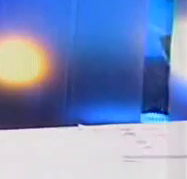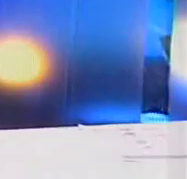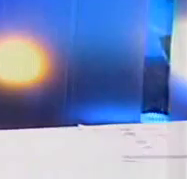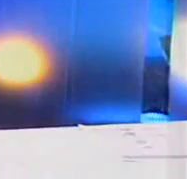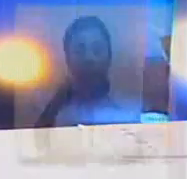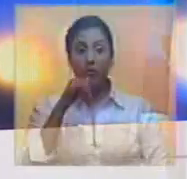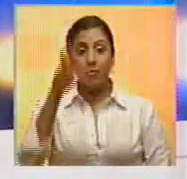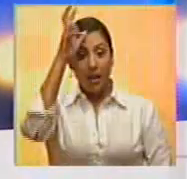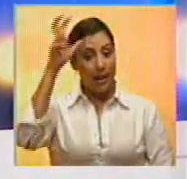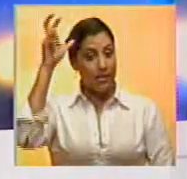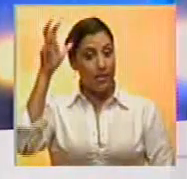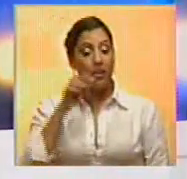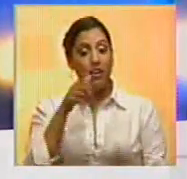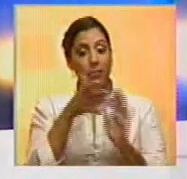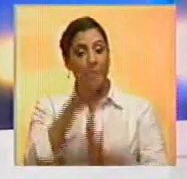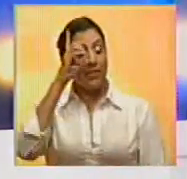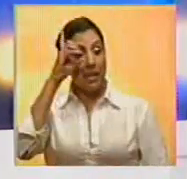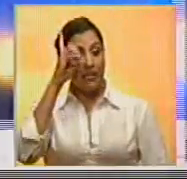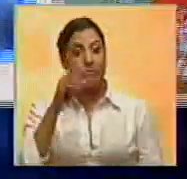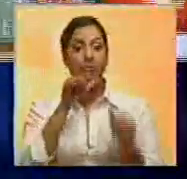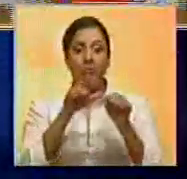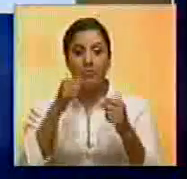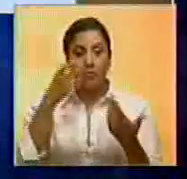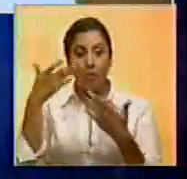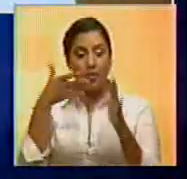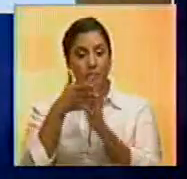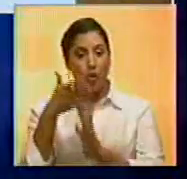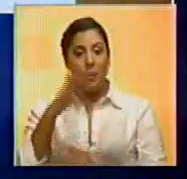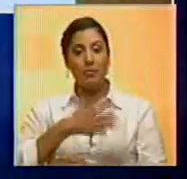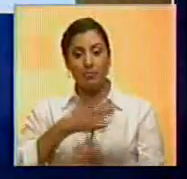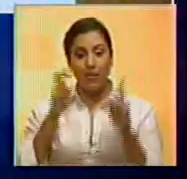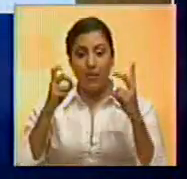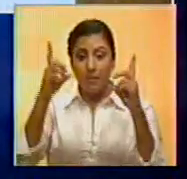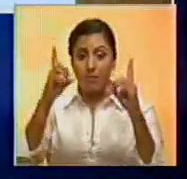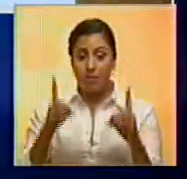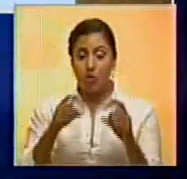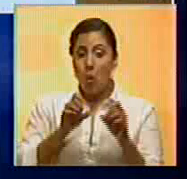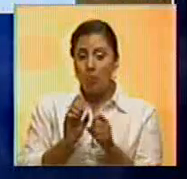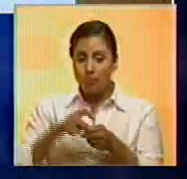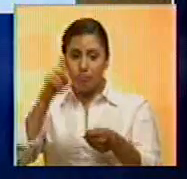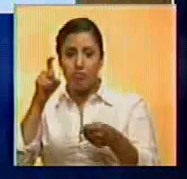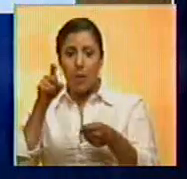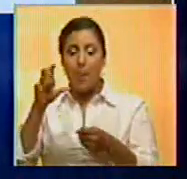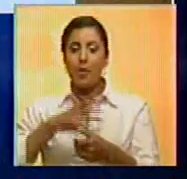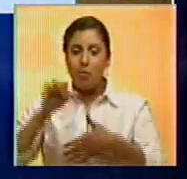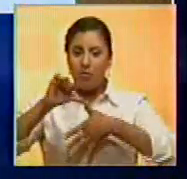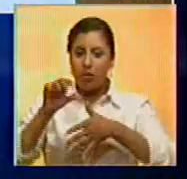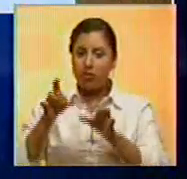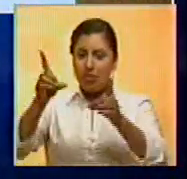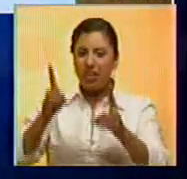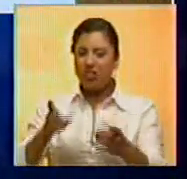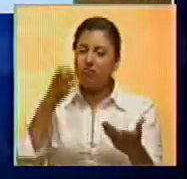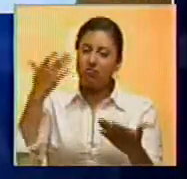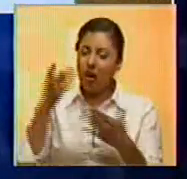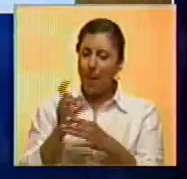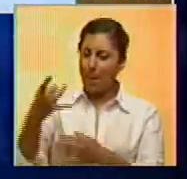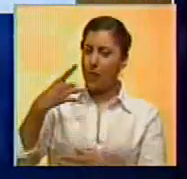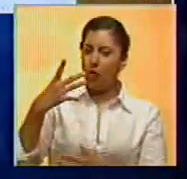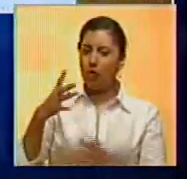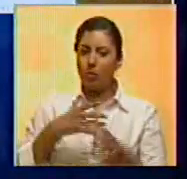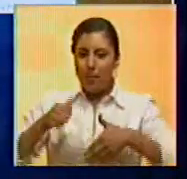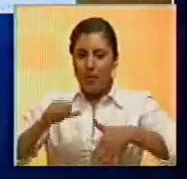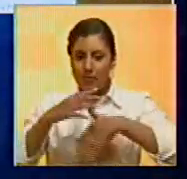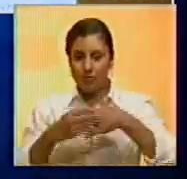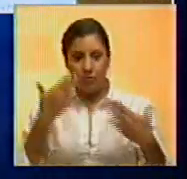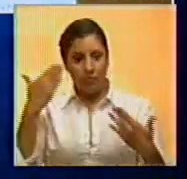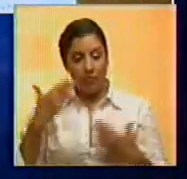Estamos con la canciller de la República, D.C. Rodríguez, quien fija posición ante la decisión de suspender a Venezuela en el Mercosur. Escuchemos sus declaraciones a esta hora.